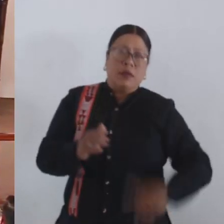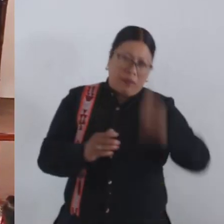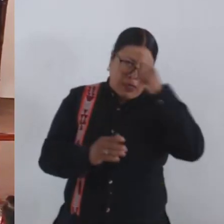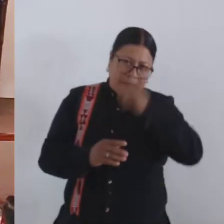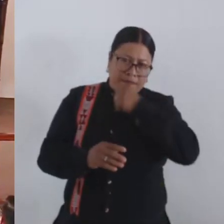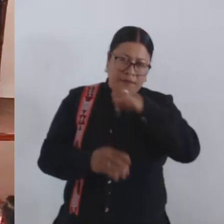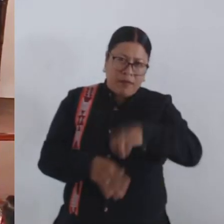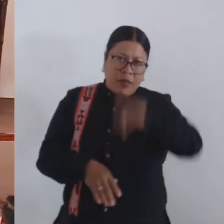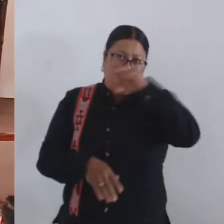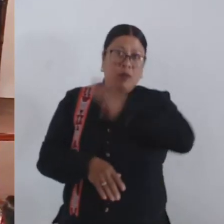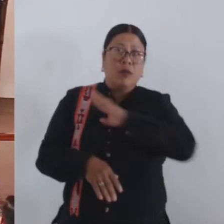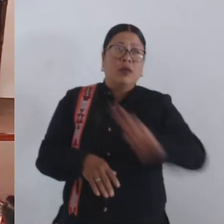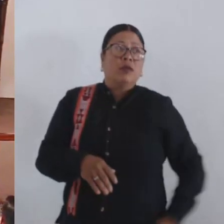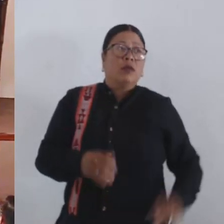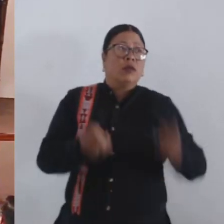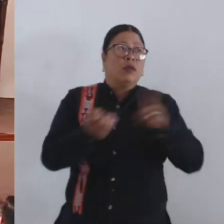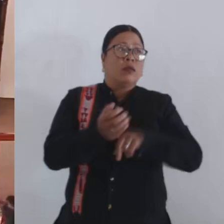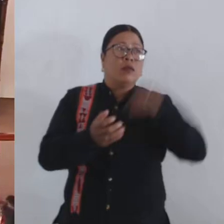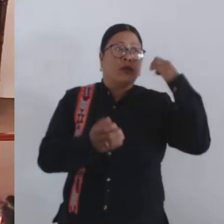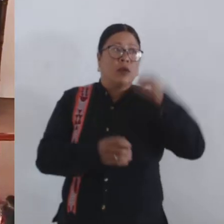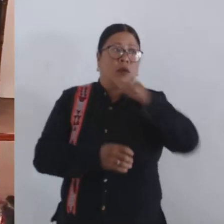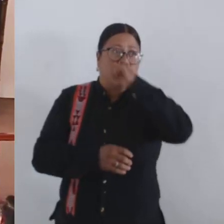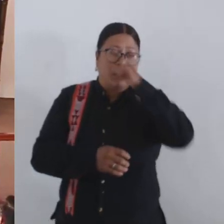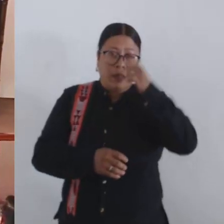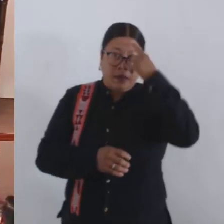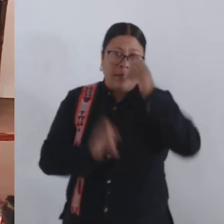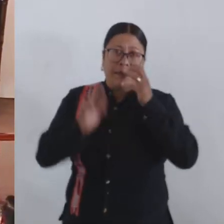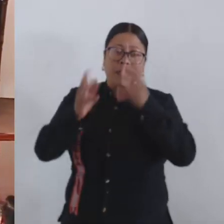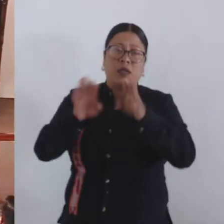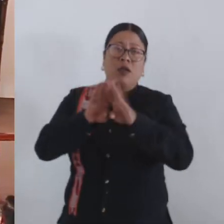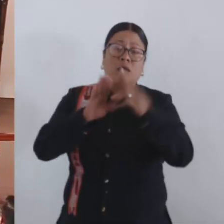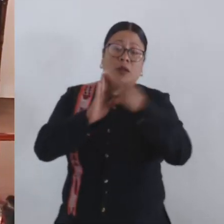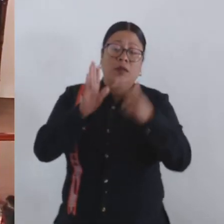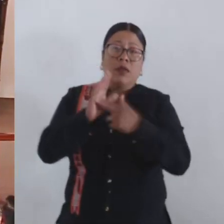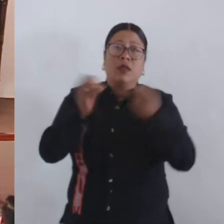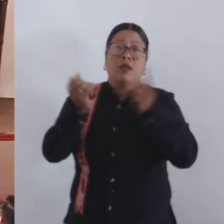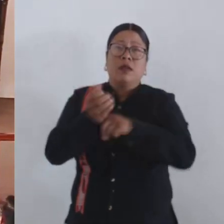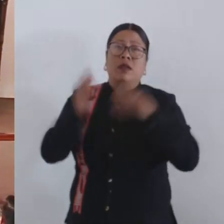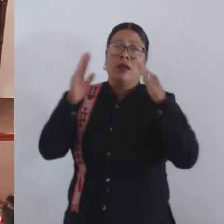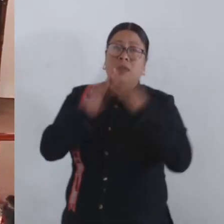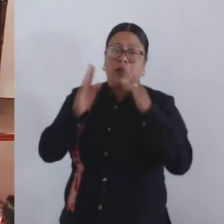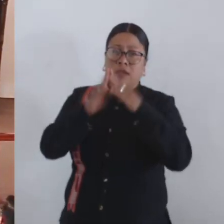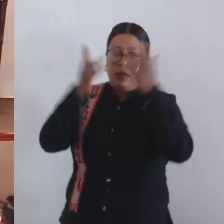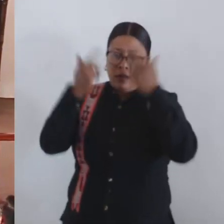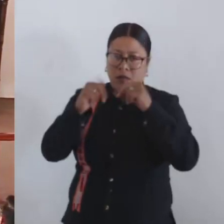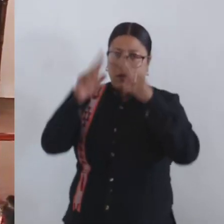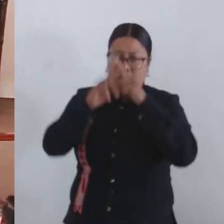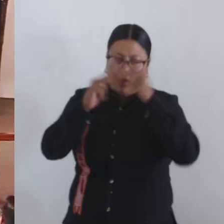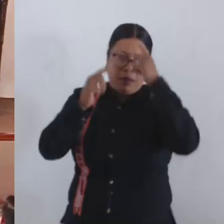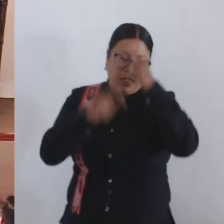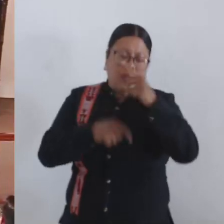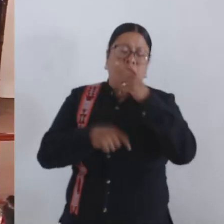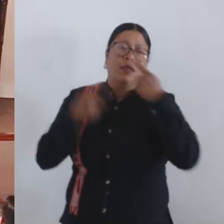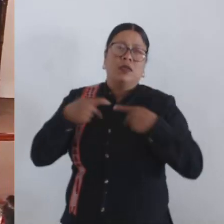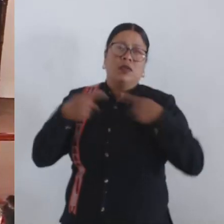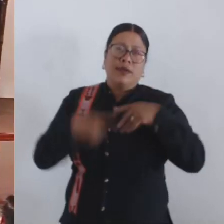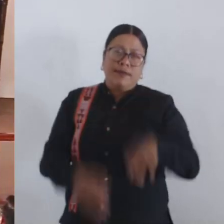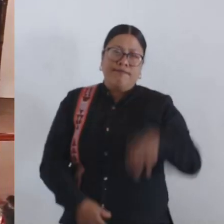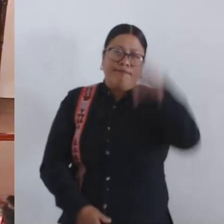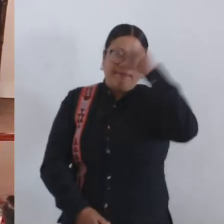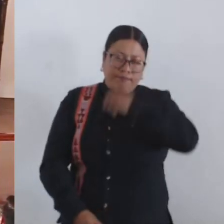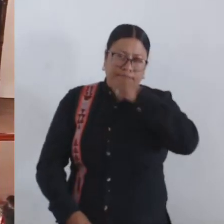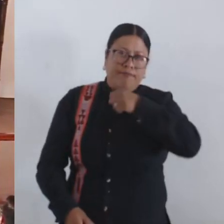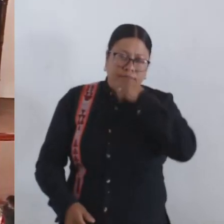del municipio de Oaxaca de Juárez, para quedar como reglamento interno de la Casa Hogar Municipal para personas adultas